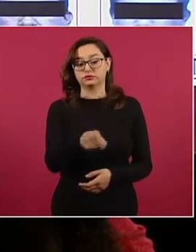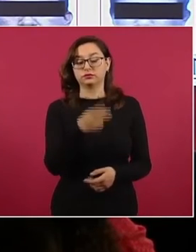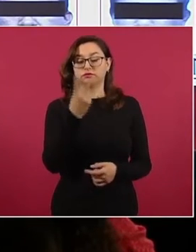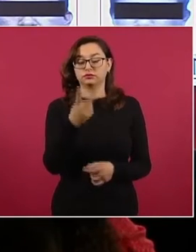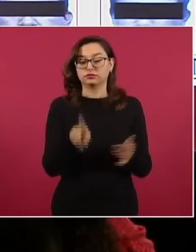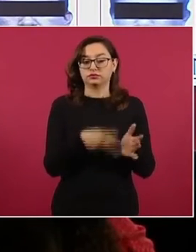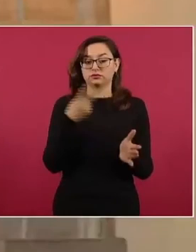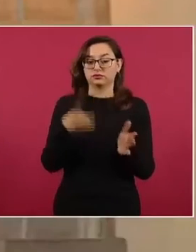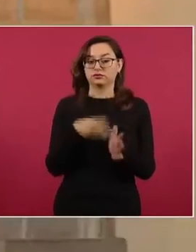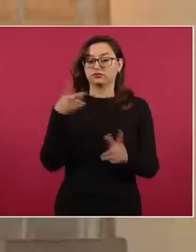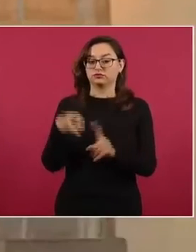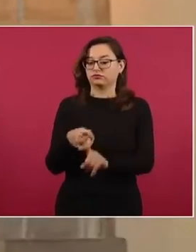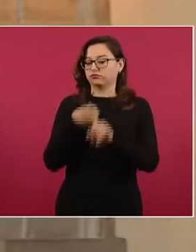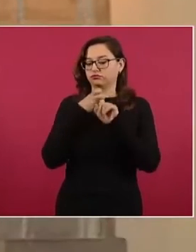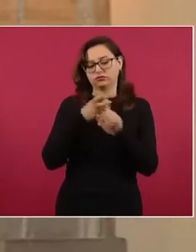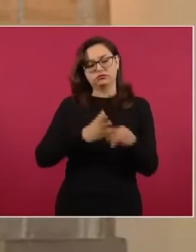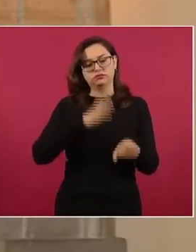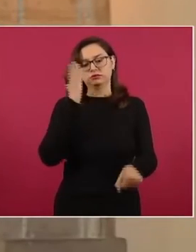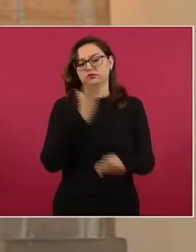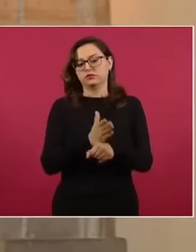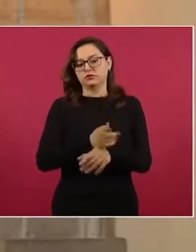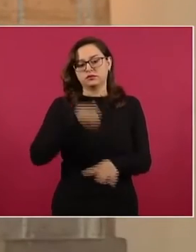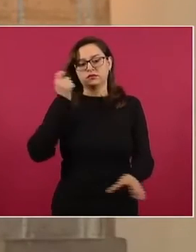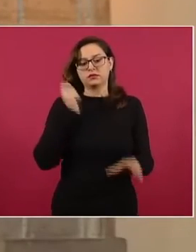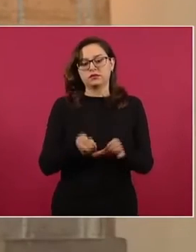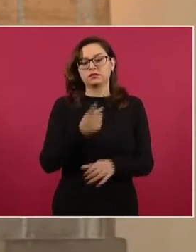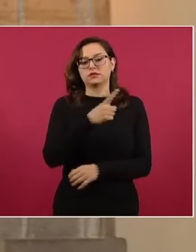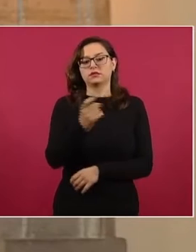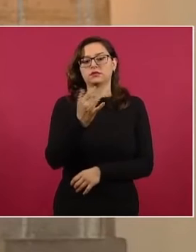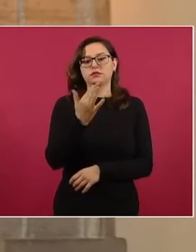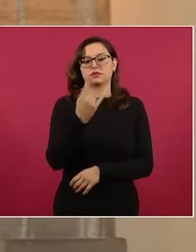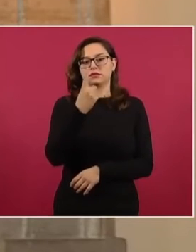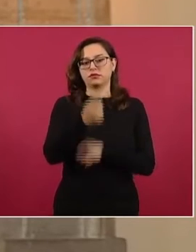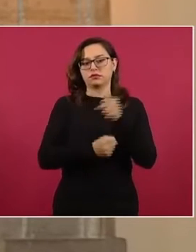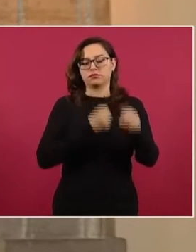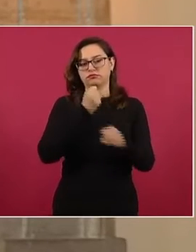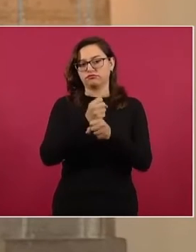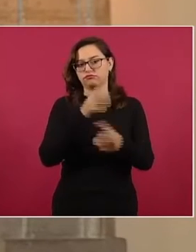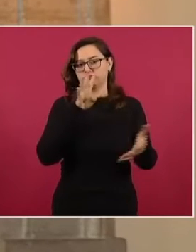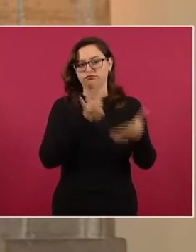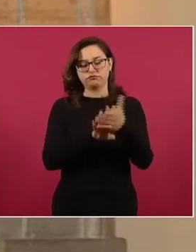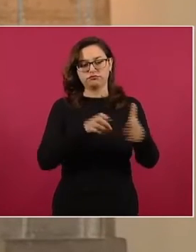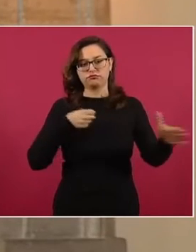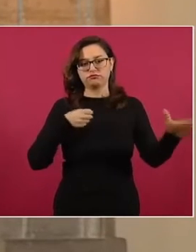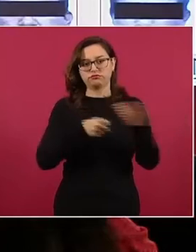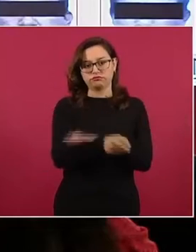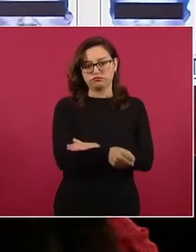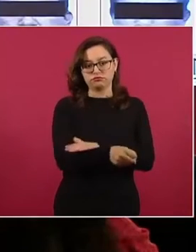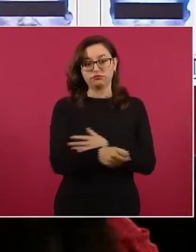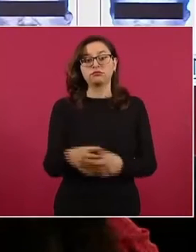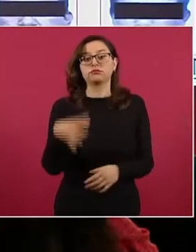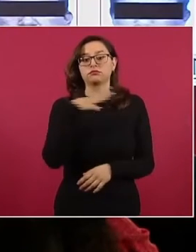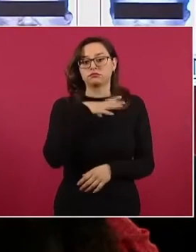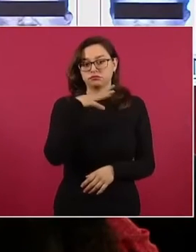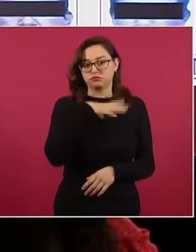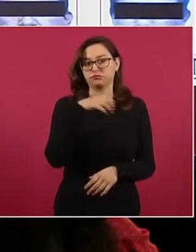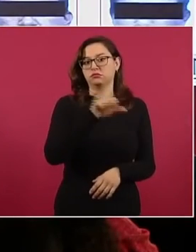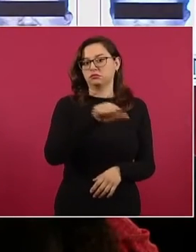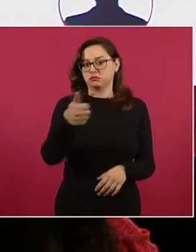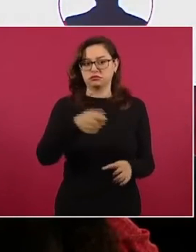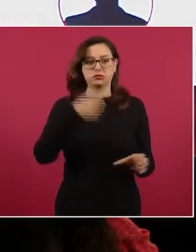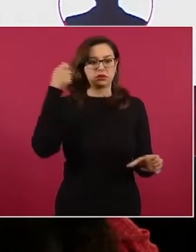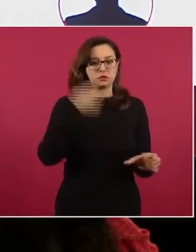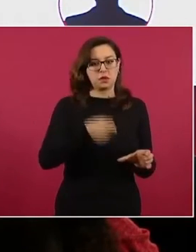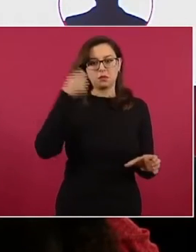sentencias que están a disposición de aquí del área de comunicación social, por si fueran de su interés. Siguiente.